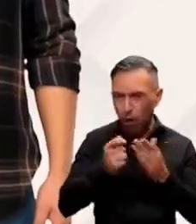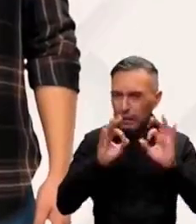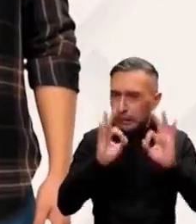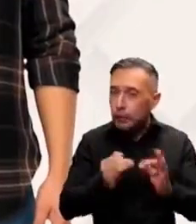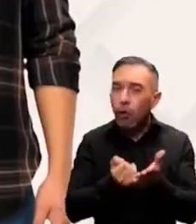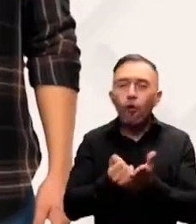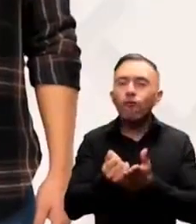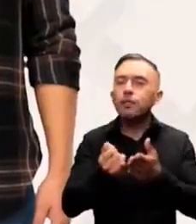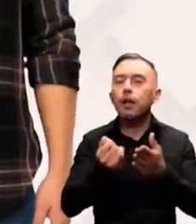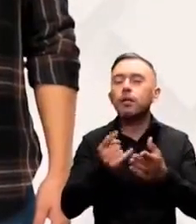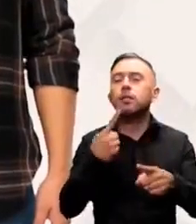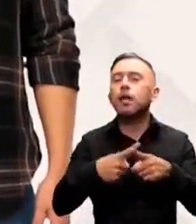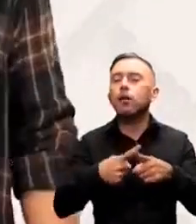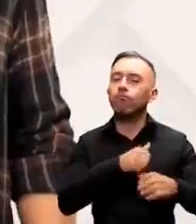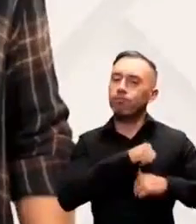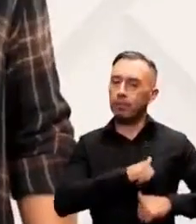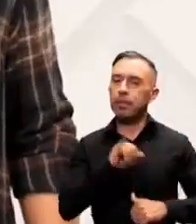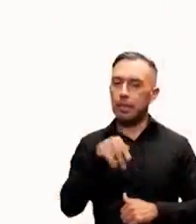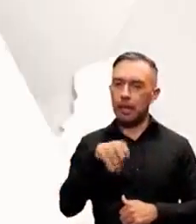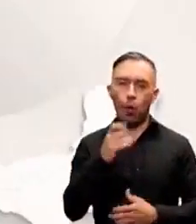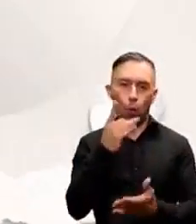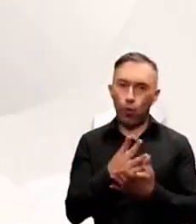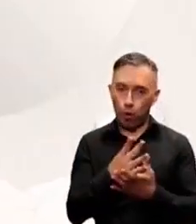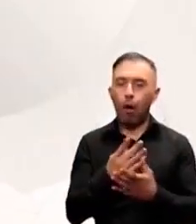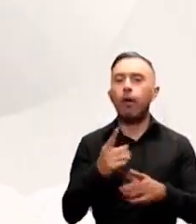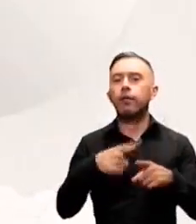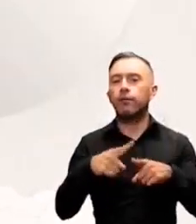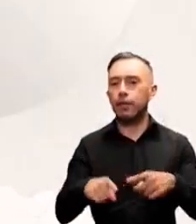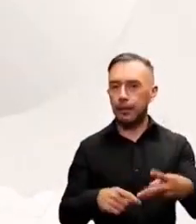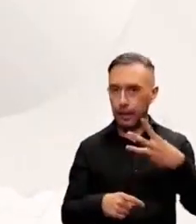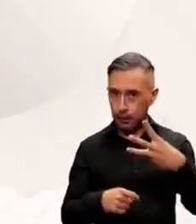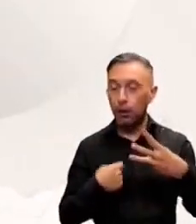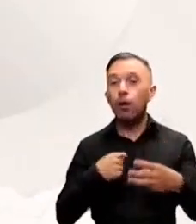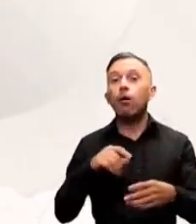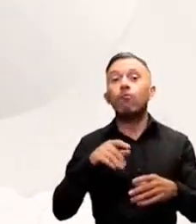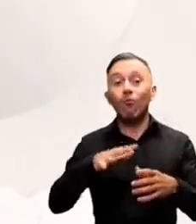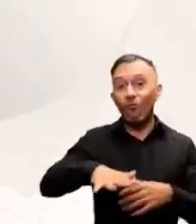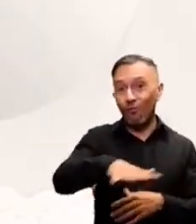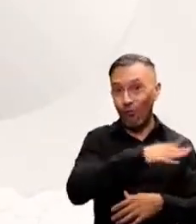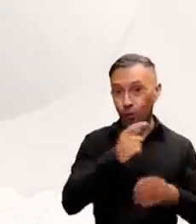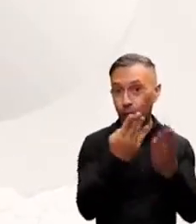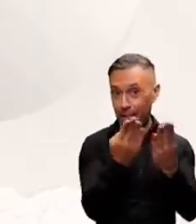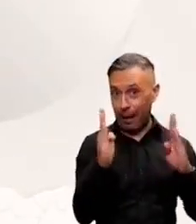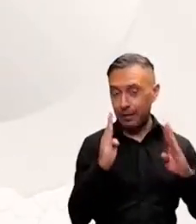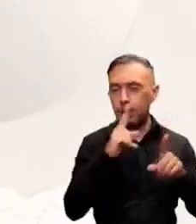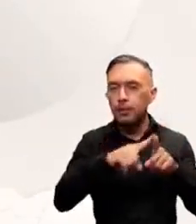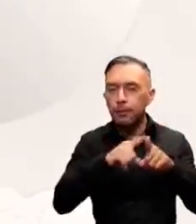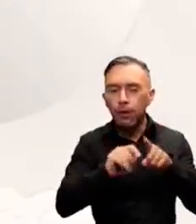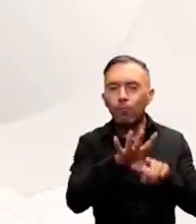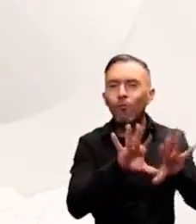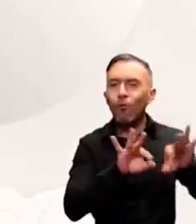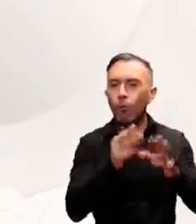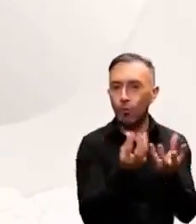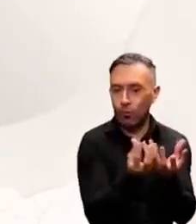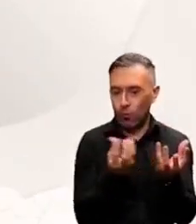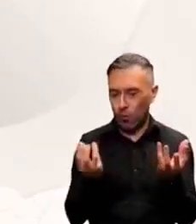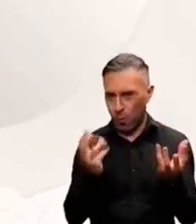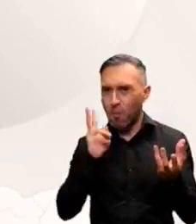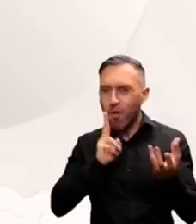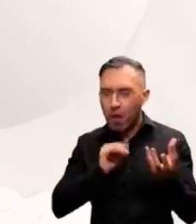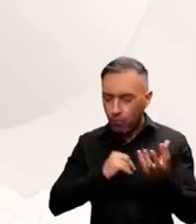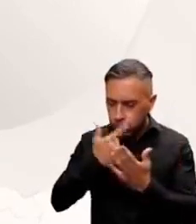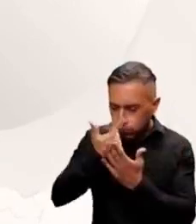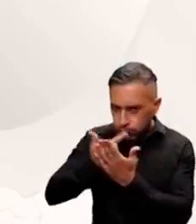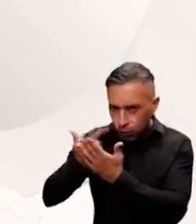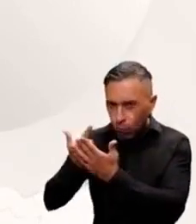los resultados electorales y los comunica de tres maneras el conteo rápido informa las tendencias de los resultados finales la misma noche de las elecciones a